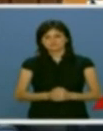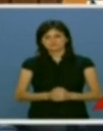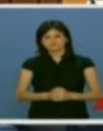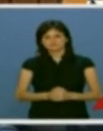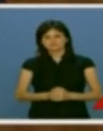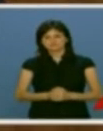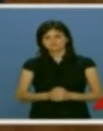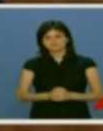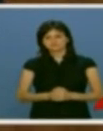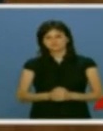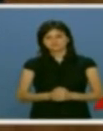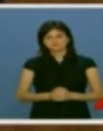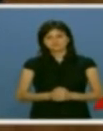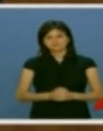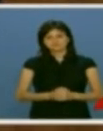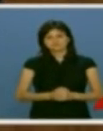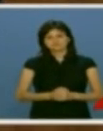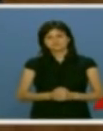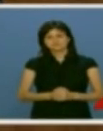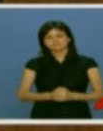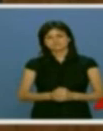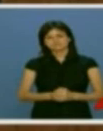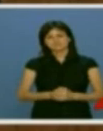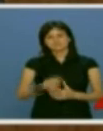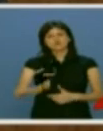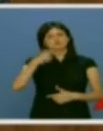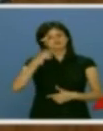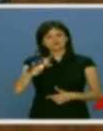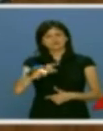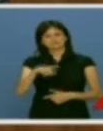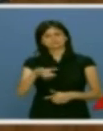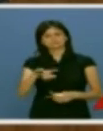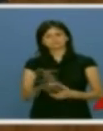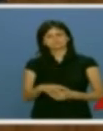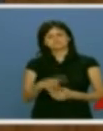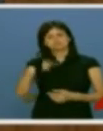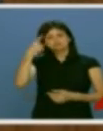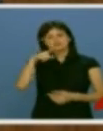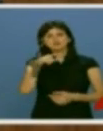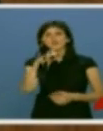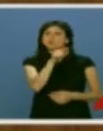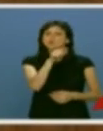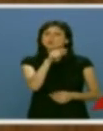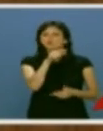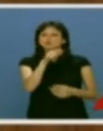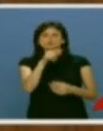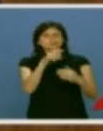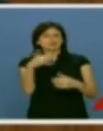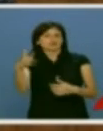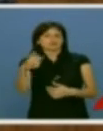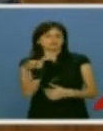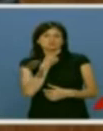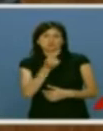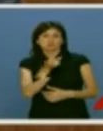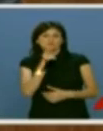que esto a ustedes no les gusta,